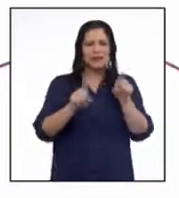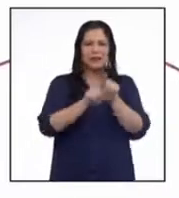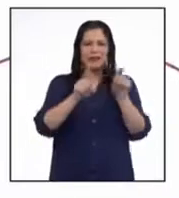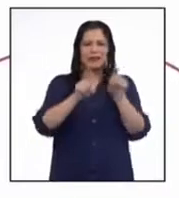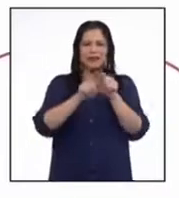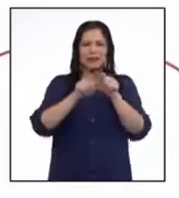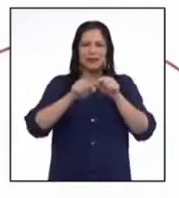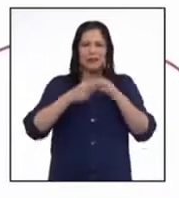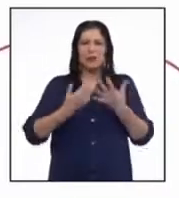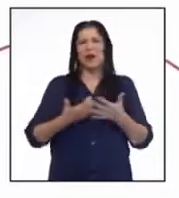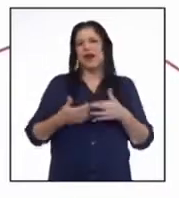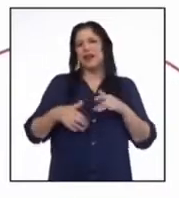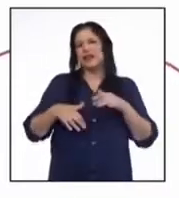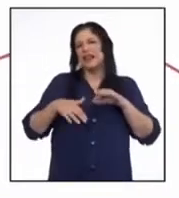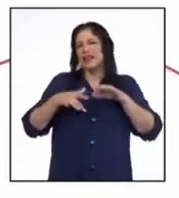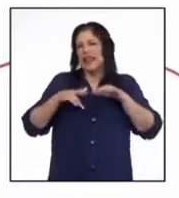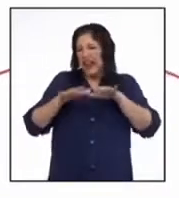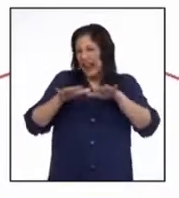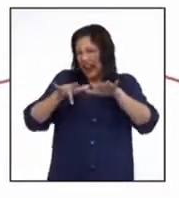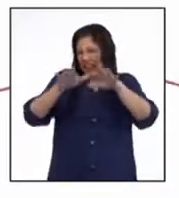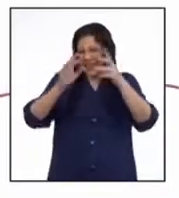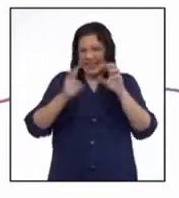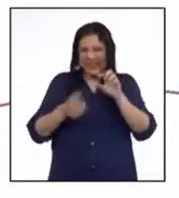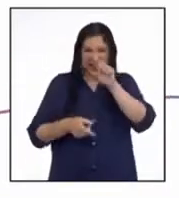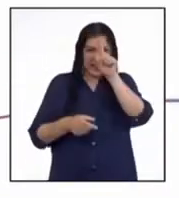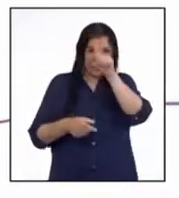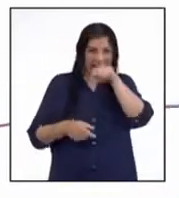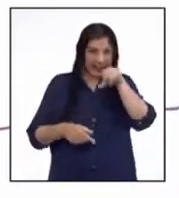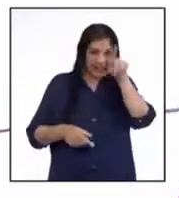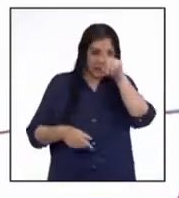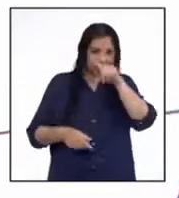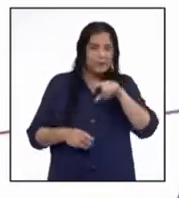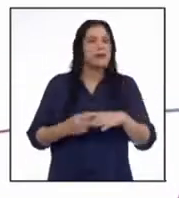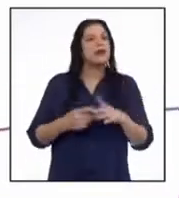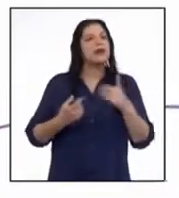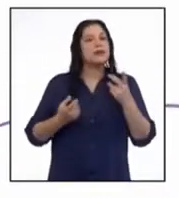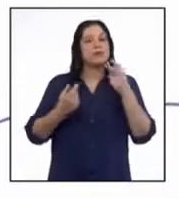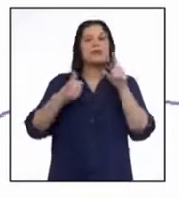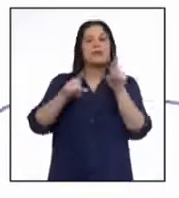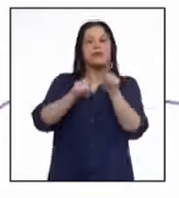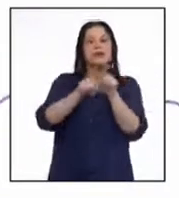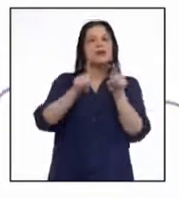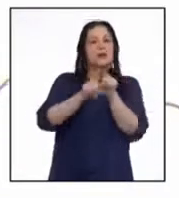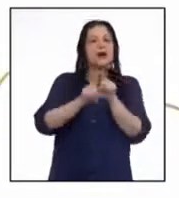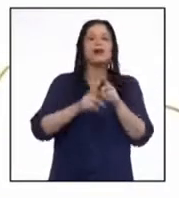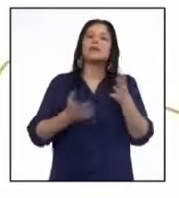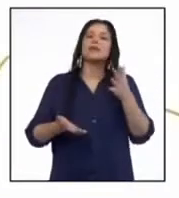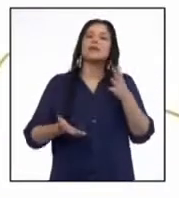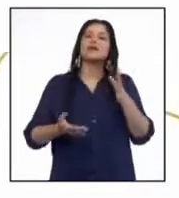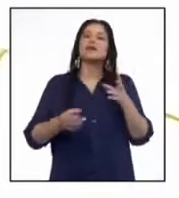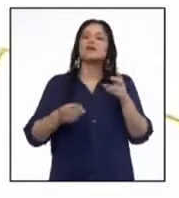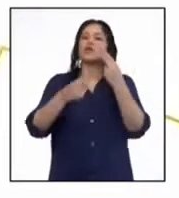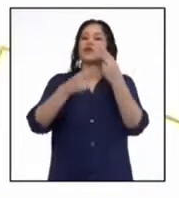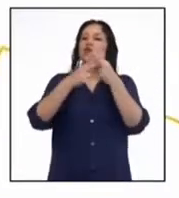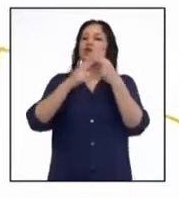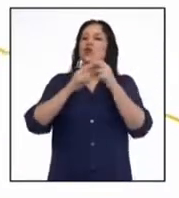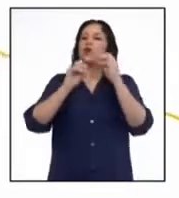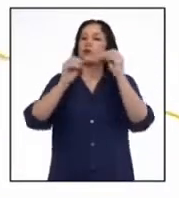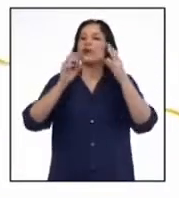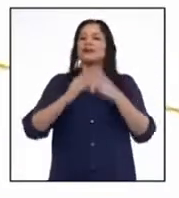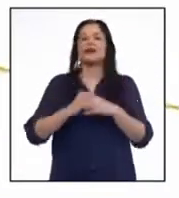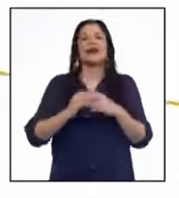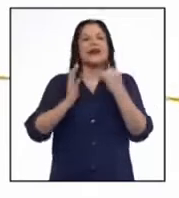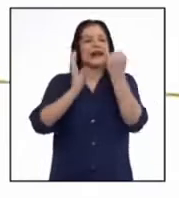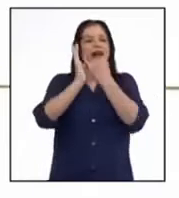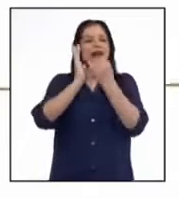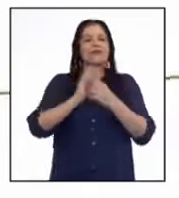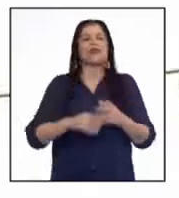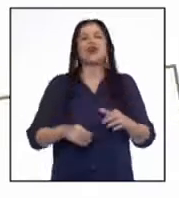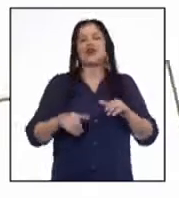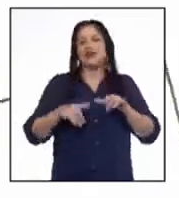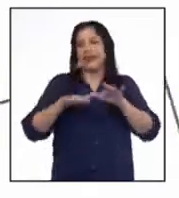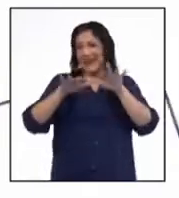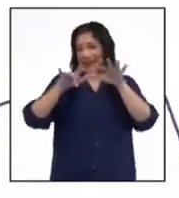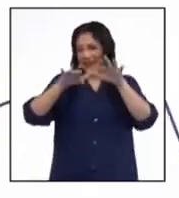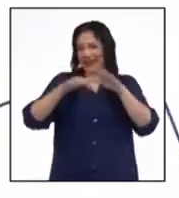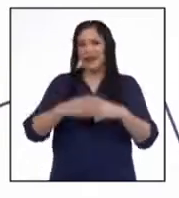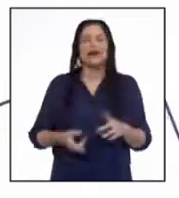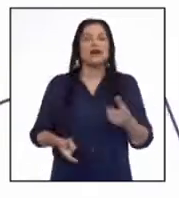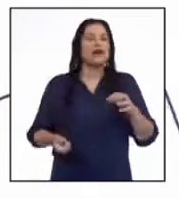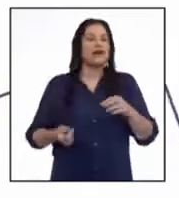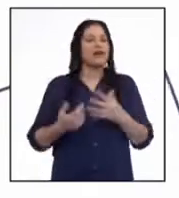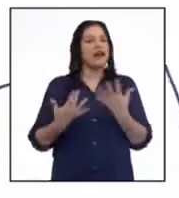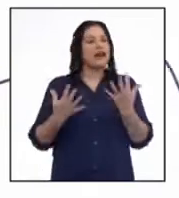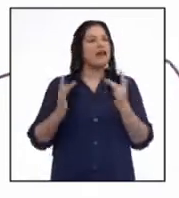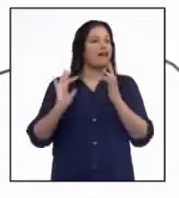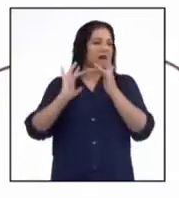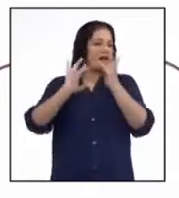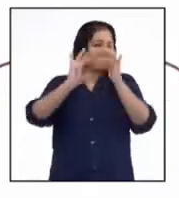una tela de araña. Así es. Justamente por esta forma también se le conoce como gráfico de araña. Gráfico de